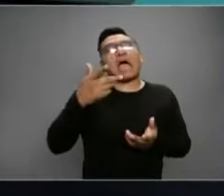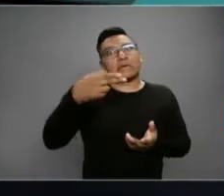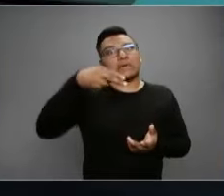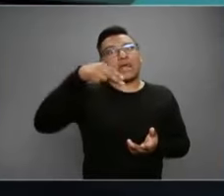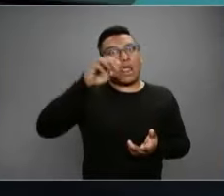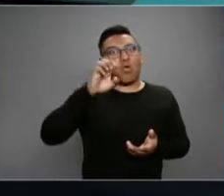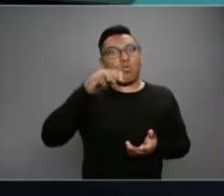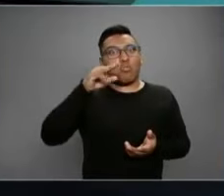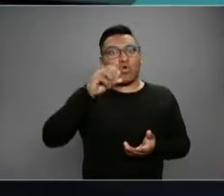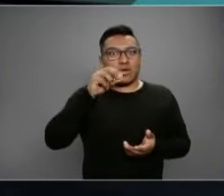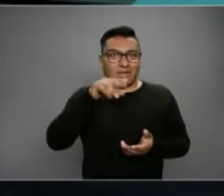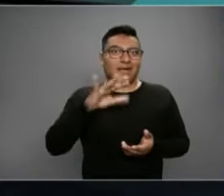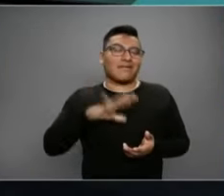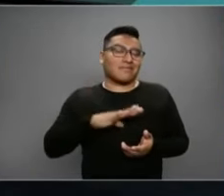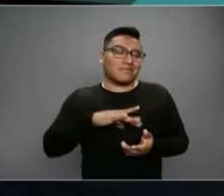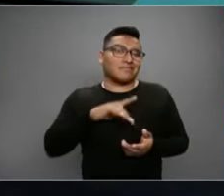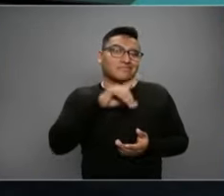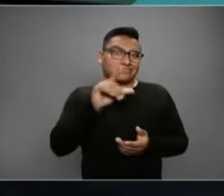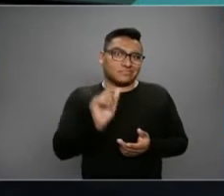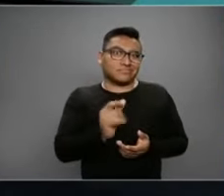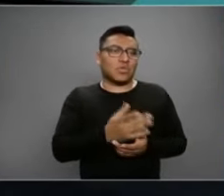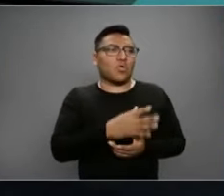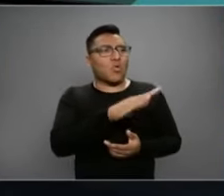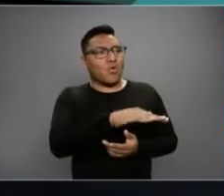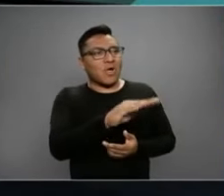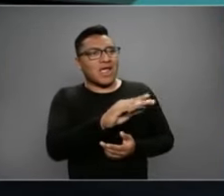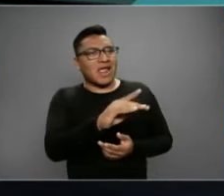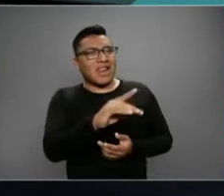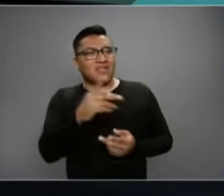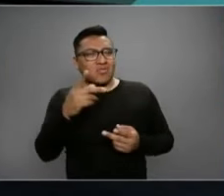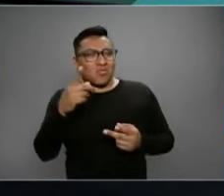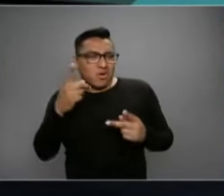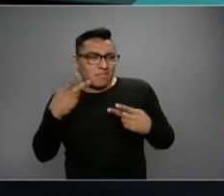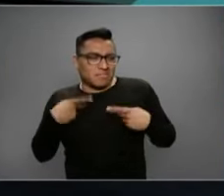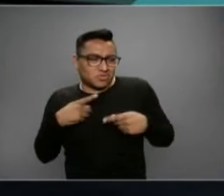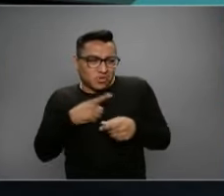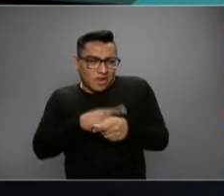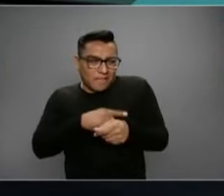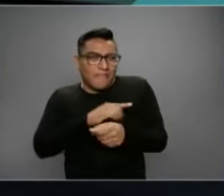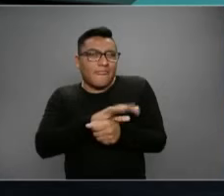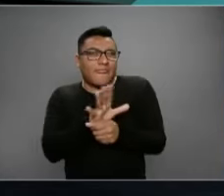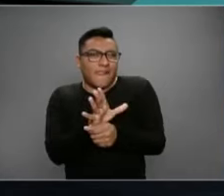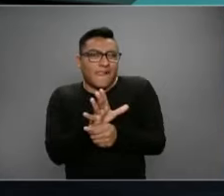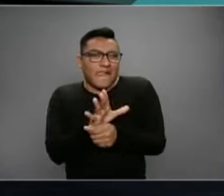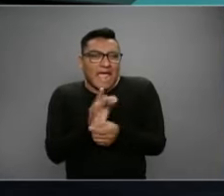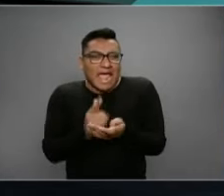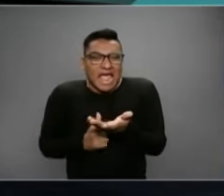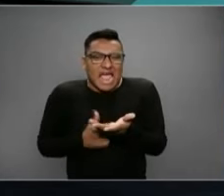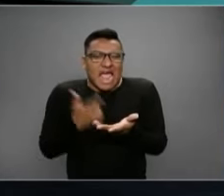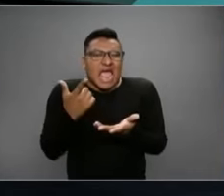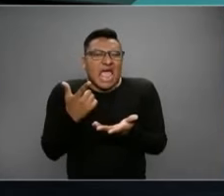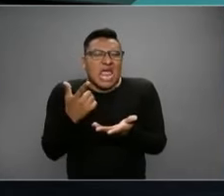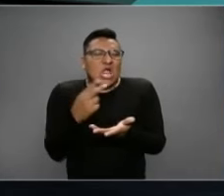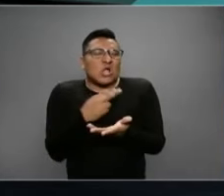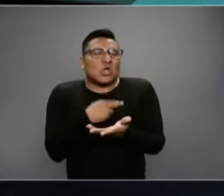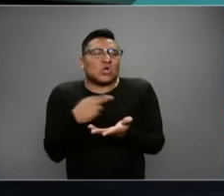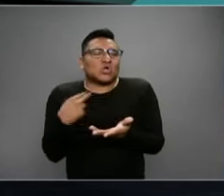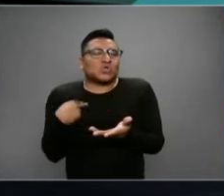neumonía. Correcto. ¿Cómo se trata a un paciente con coronavirus grave, digamos, que ya presentó una